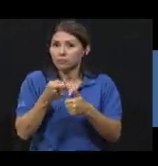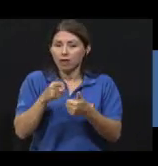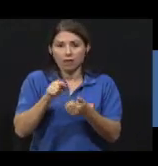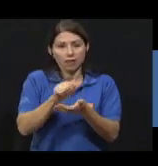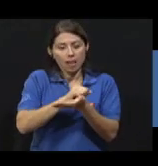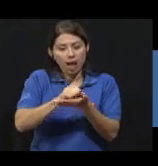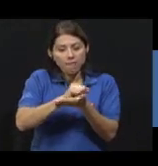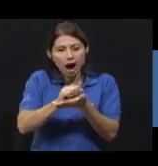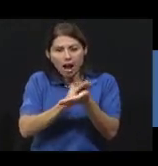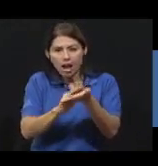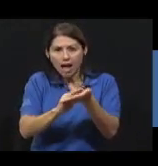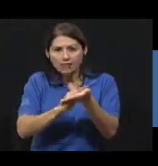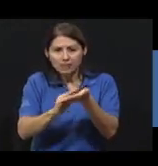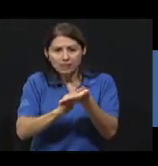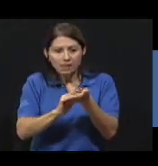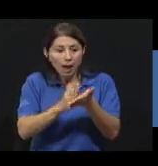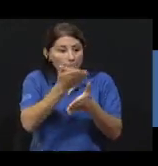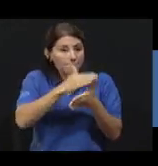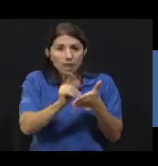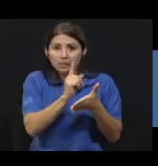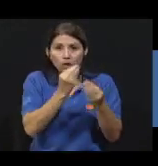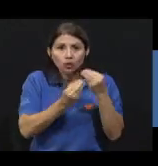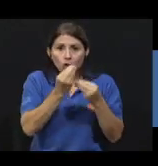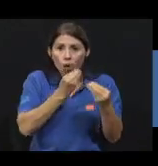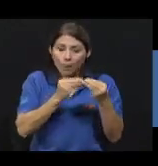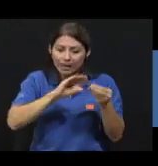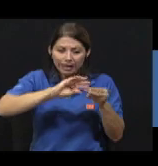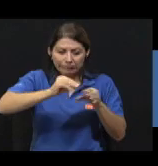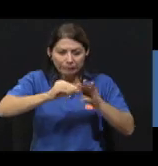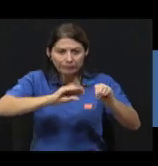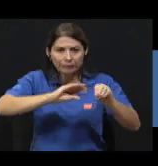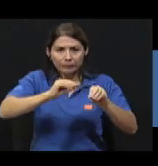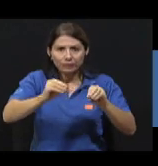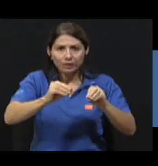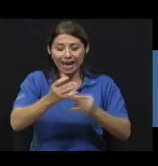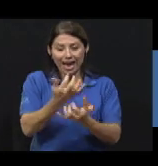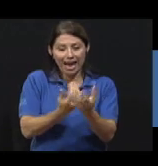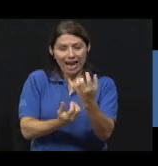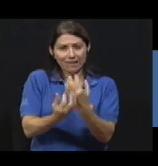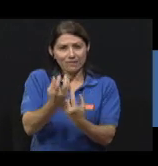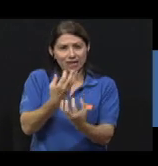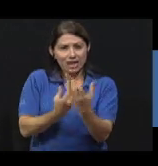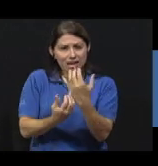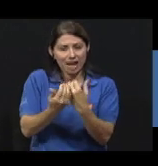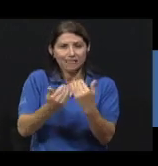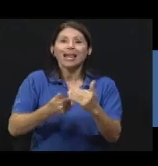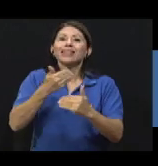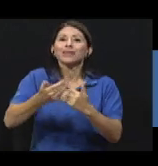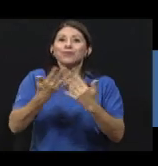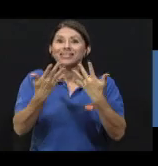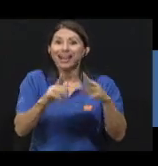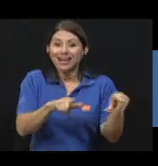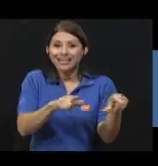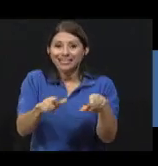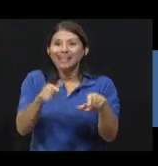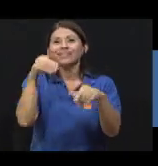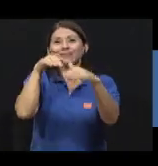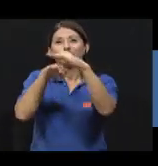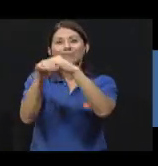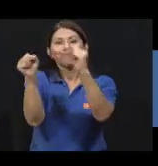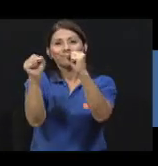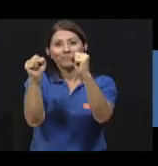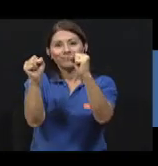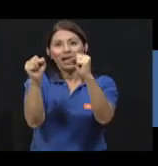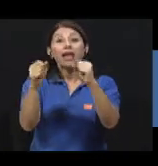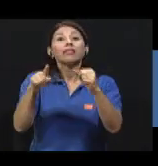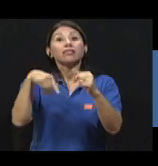las partes no comestibles, hervirlas y dejarlas enfriar antes de guardarlas en el congelador. Para descongelarlas, se deben hervir